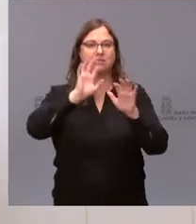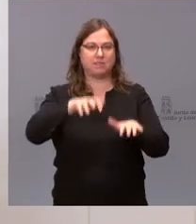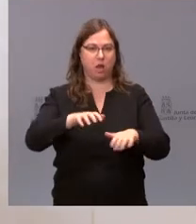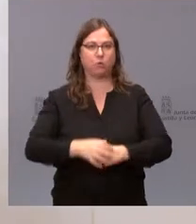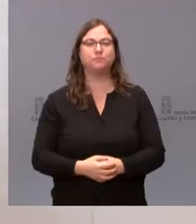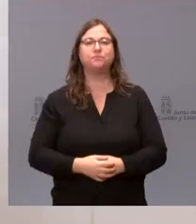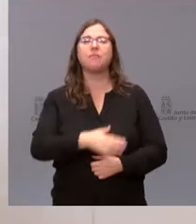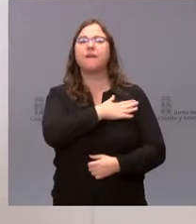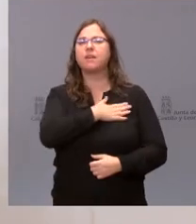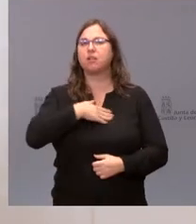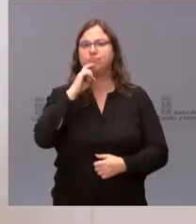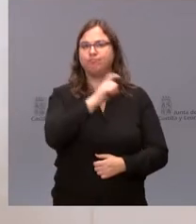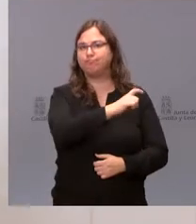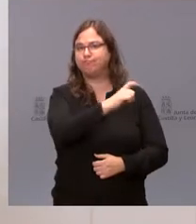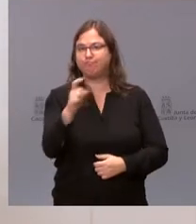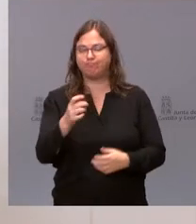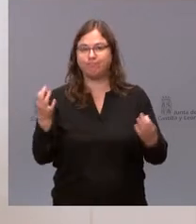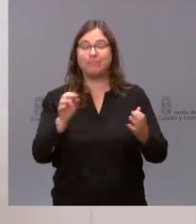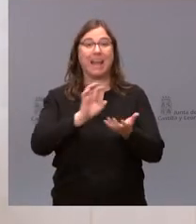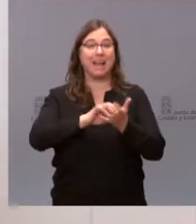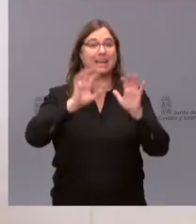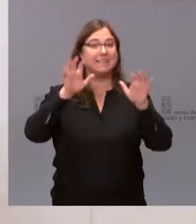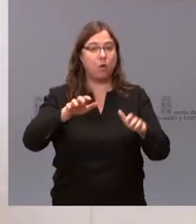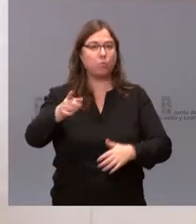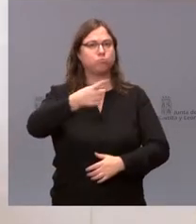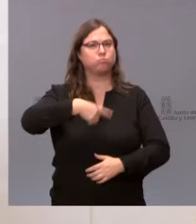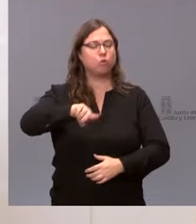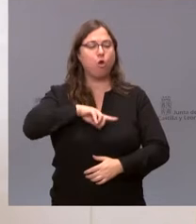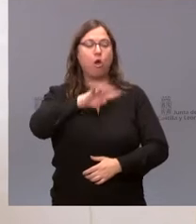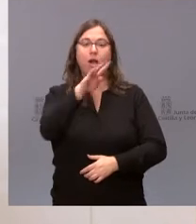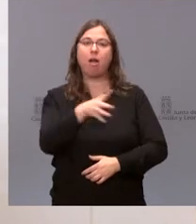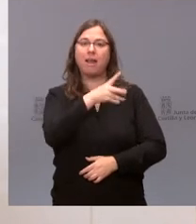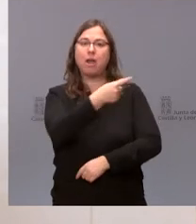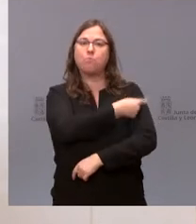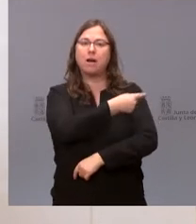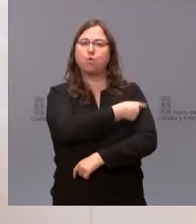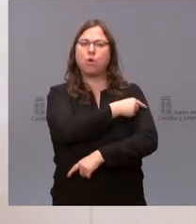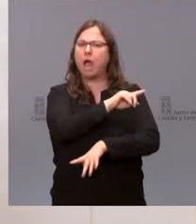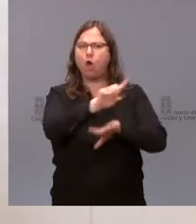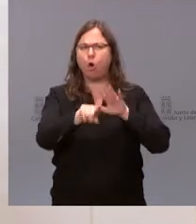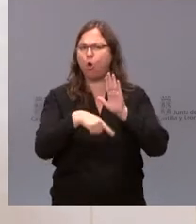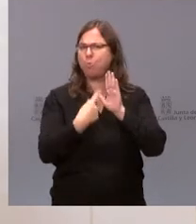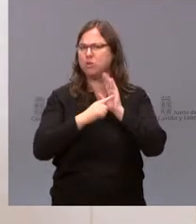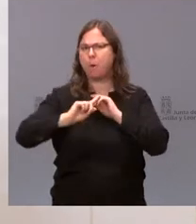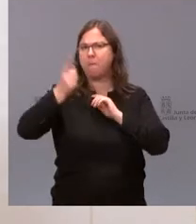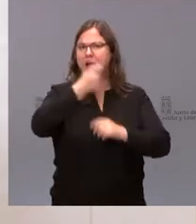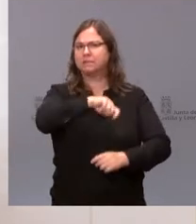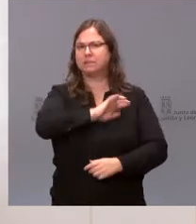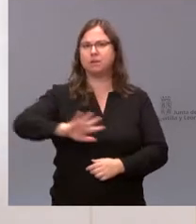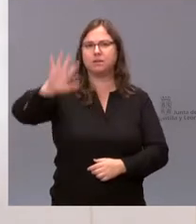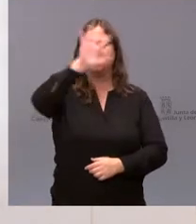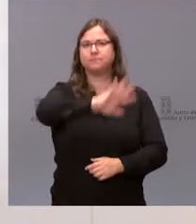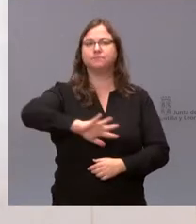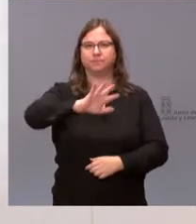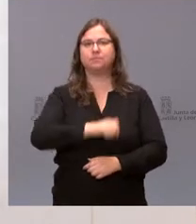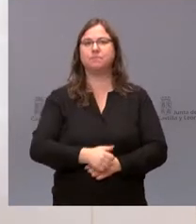Quiero decir que en Castilla y León vamos a tener el calendario vacunal más completo de toda España. Lo